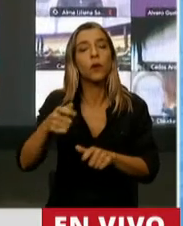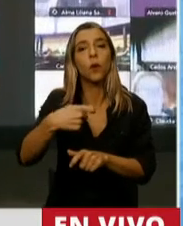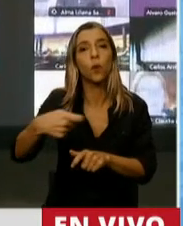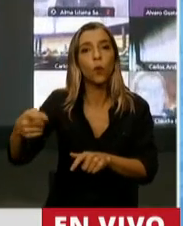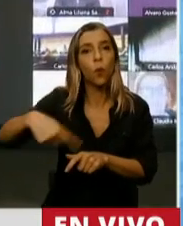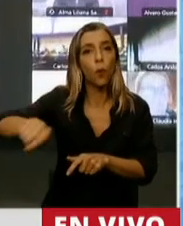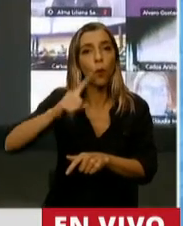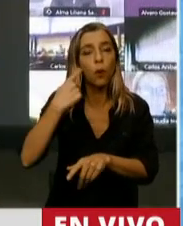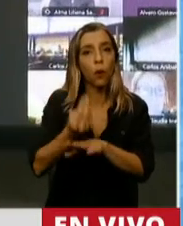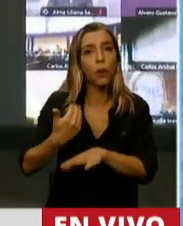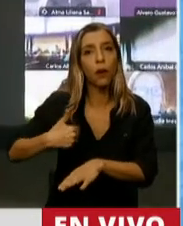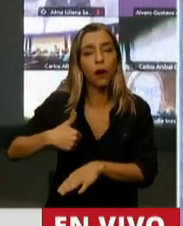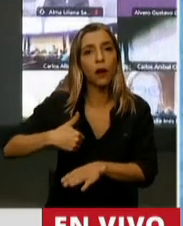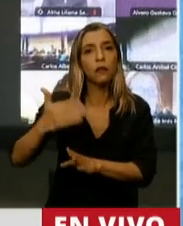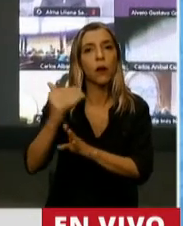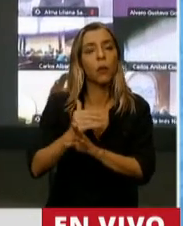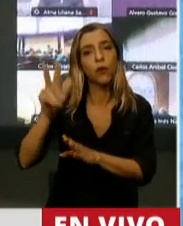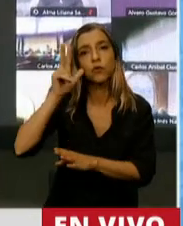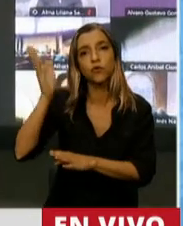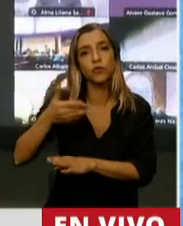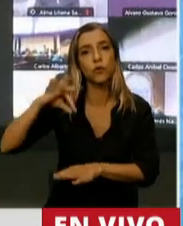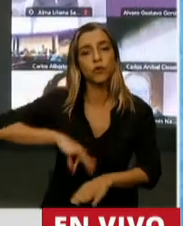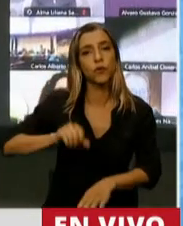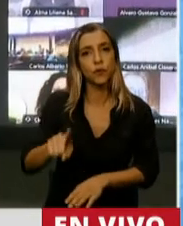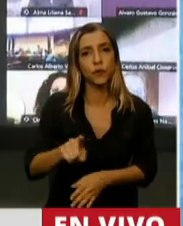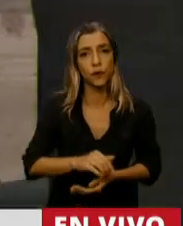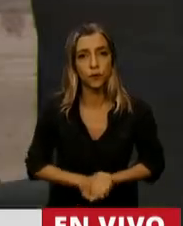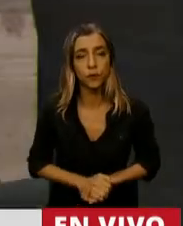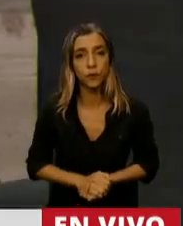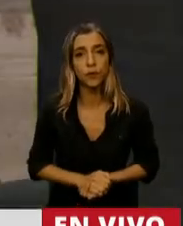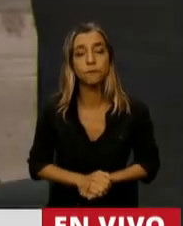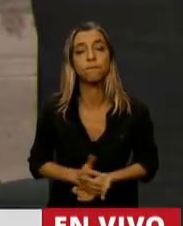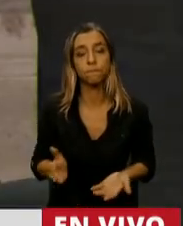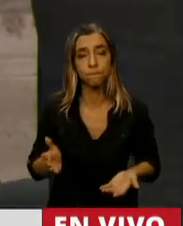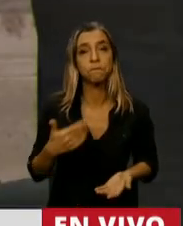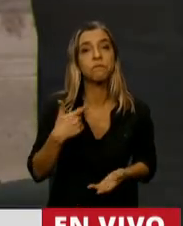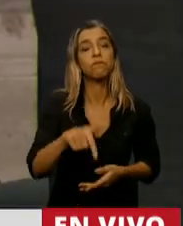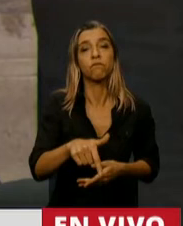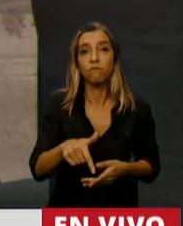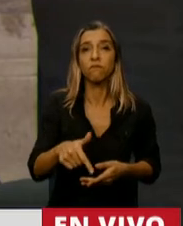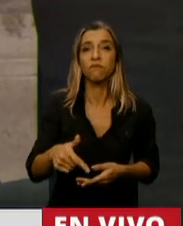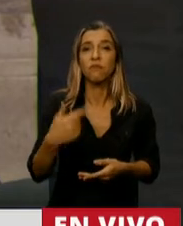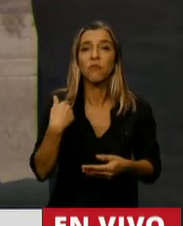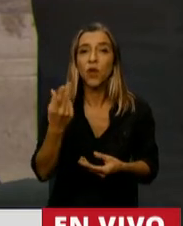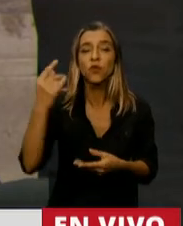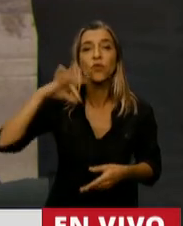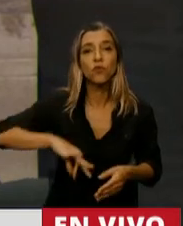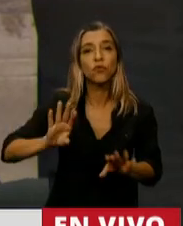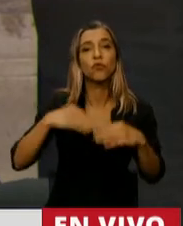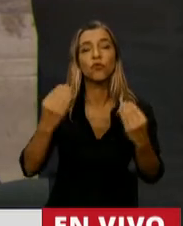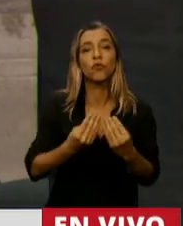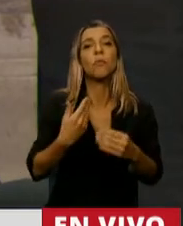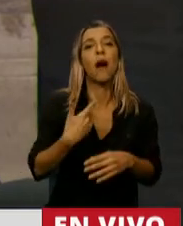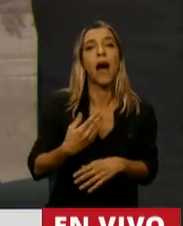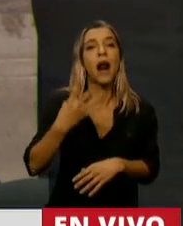jubilado argentino el 8% de sus ingresos. Ya termino, señor presidente. La canasta básica de un jubilado es de 49